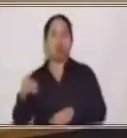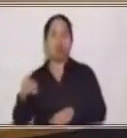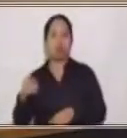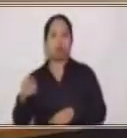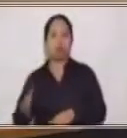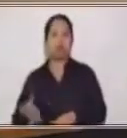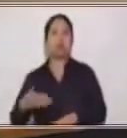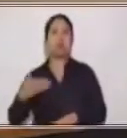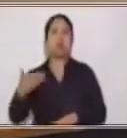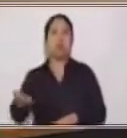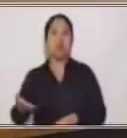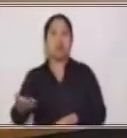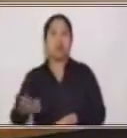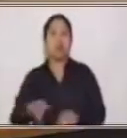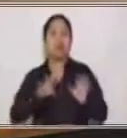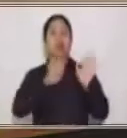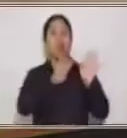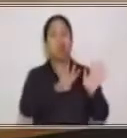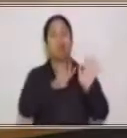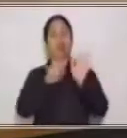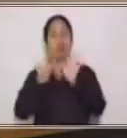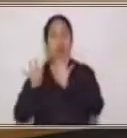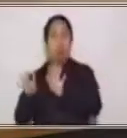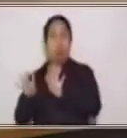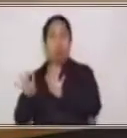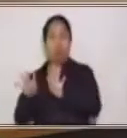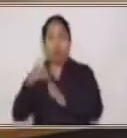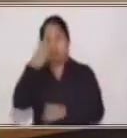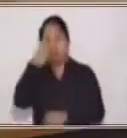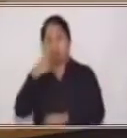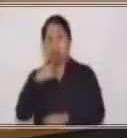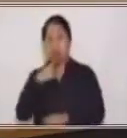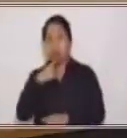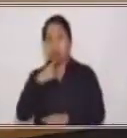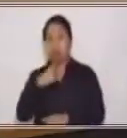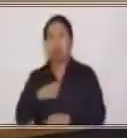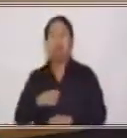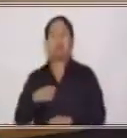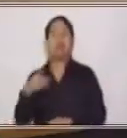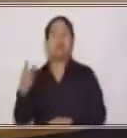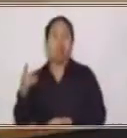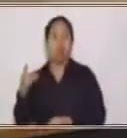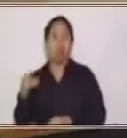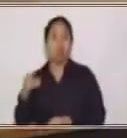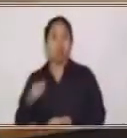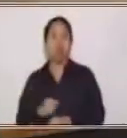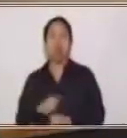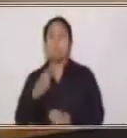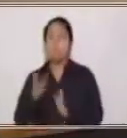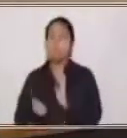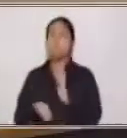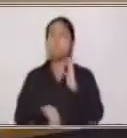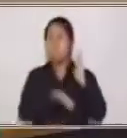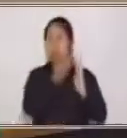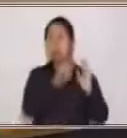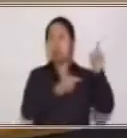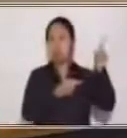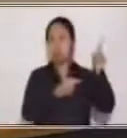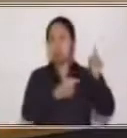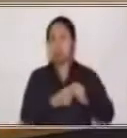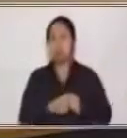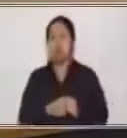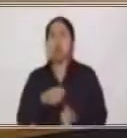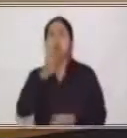centavos de dólar. Increíble, valía más el quetzal que un dólar. En Guatemala los mayas utilizaron como monedas,